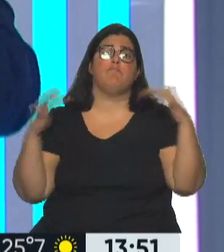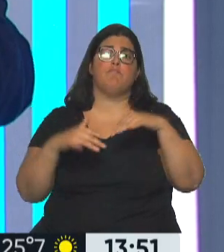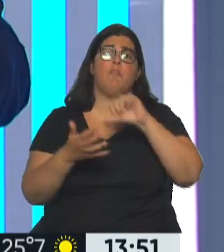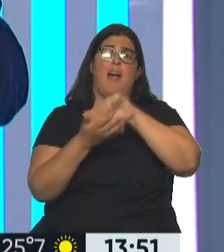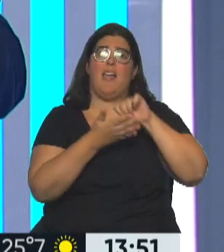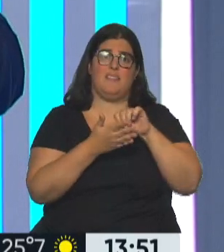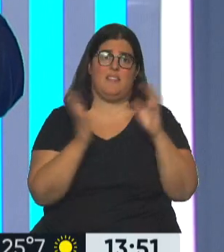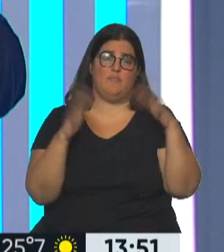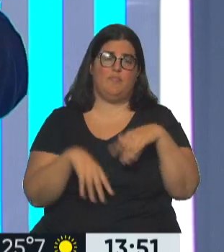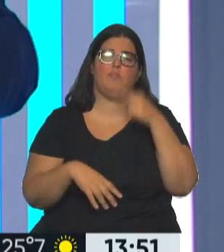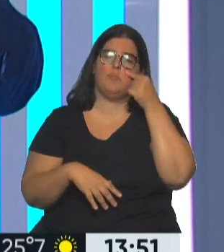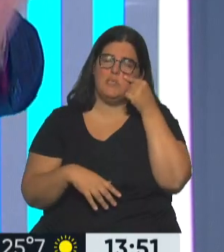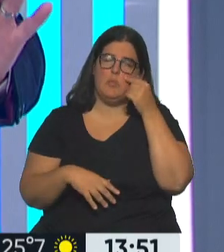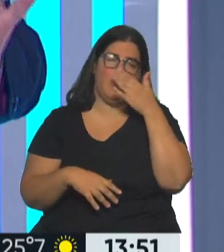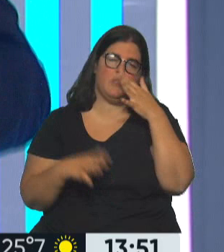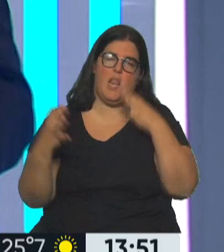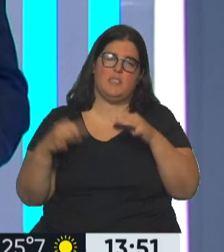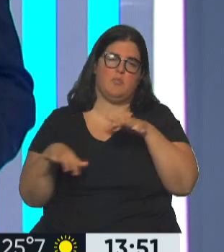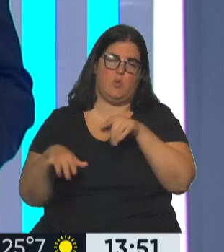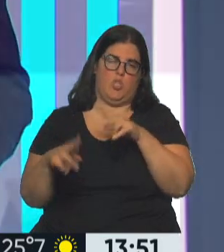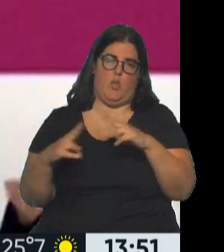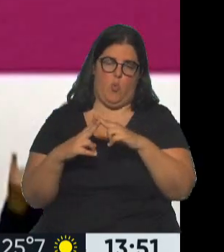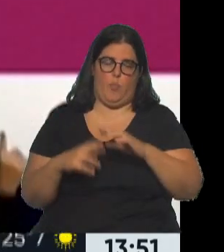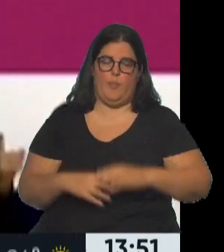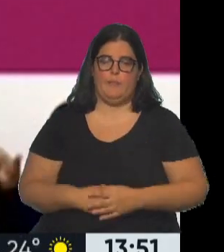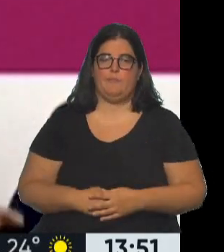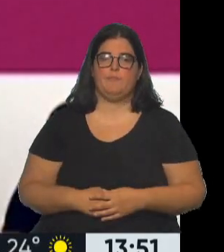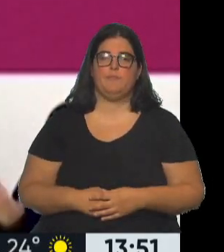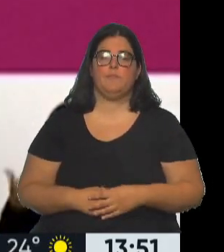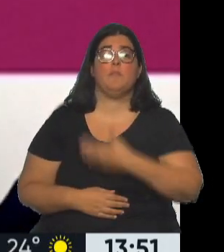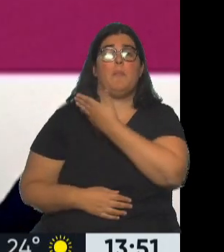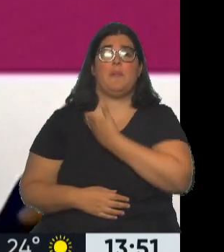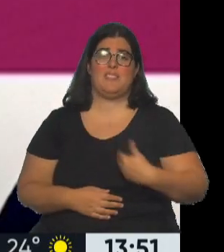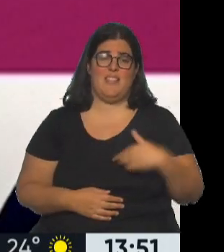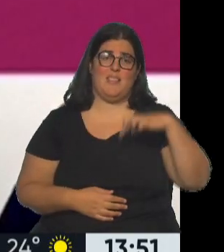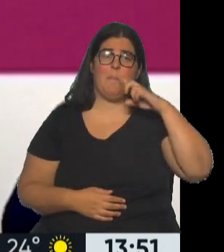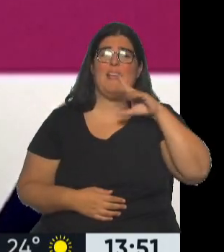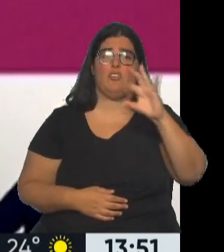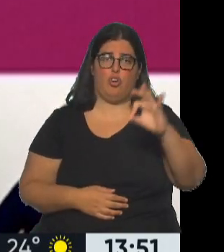países, testimonios, y ya analizamos lo que pasó en esta cumbre. Presidente Gustavo Petro.